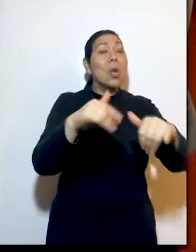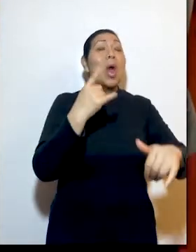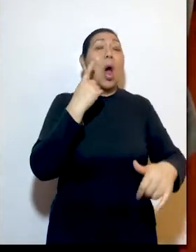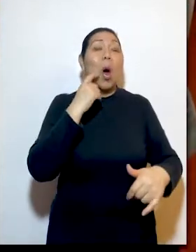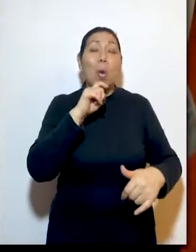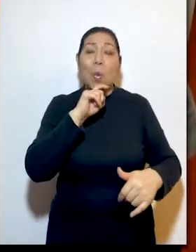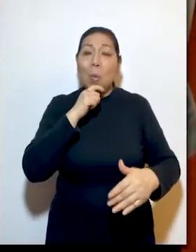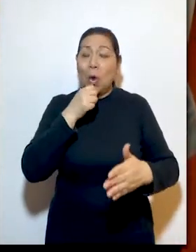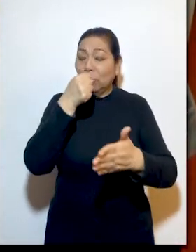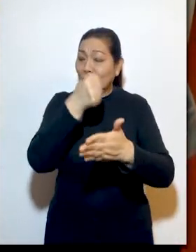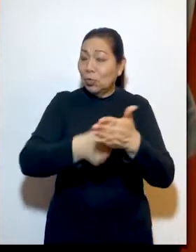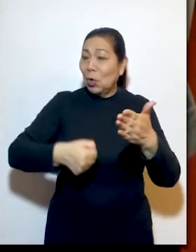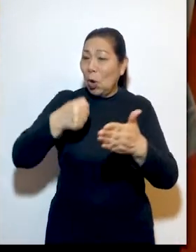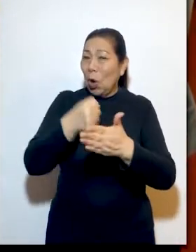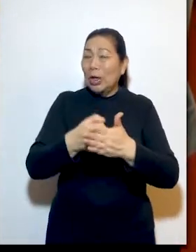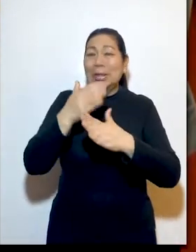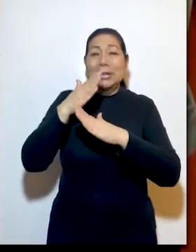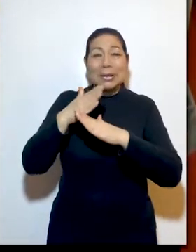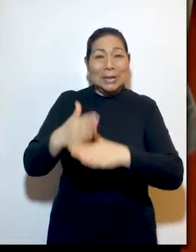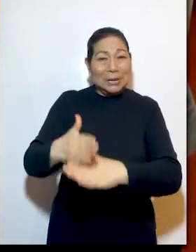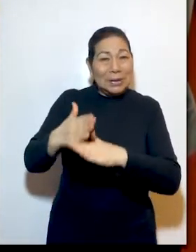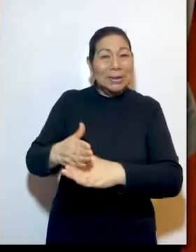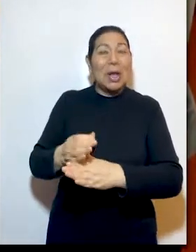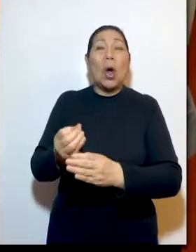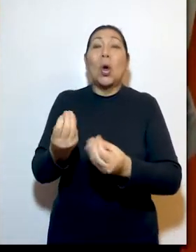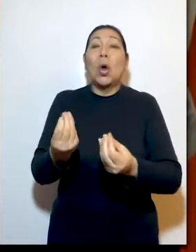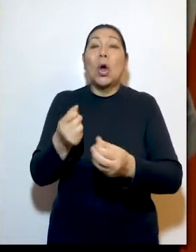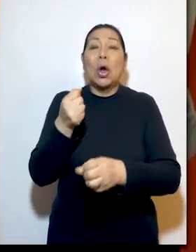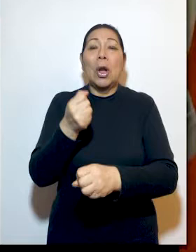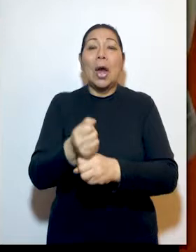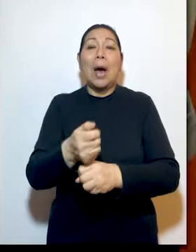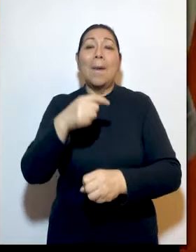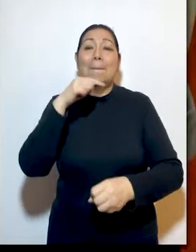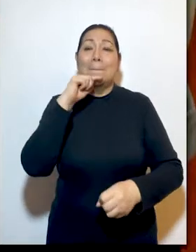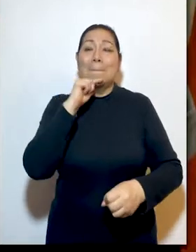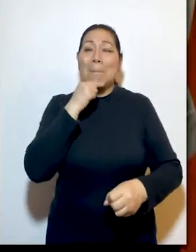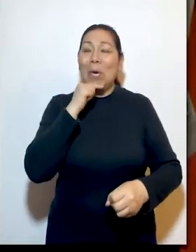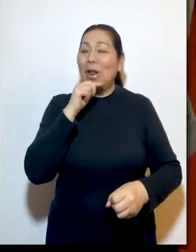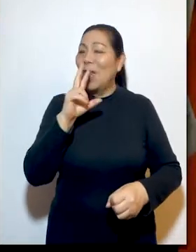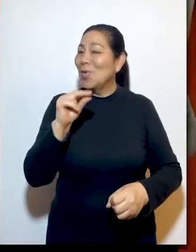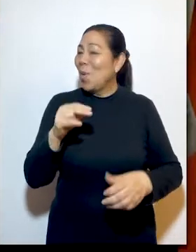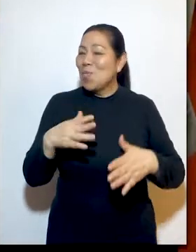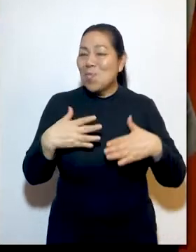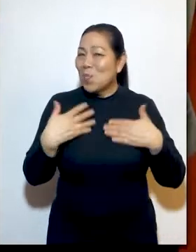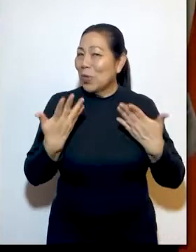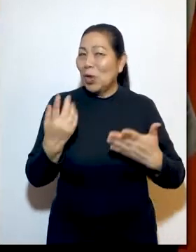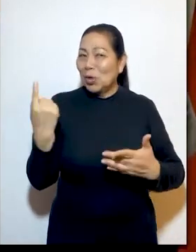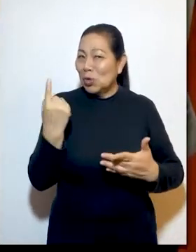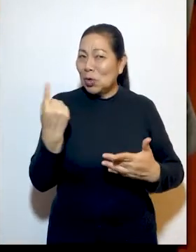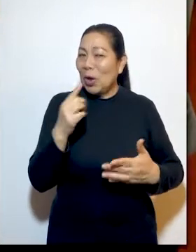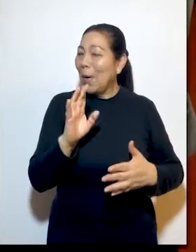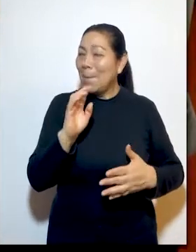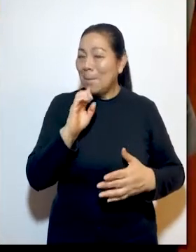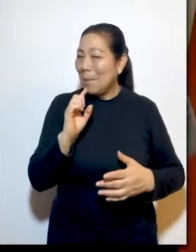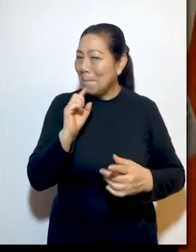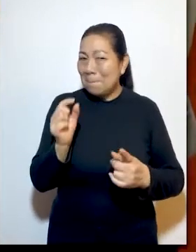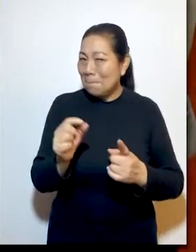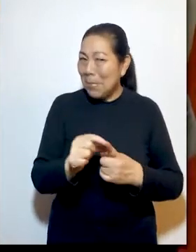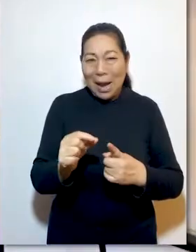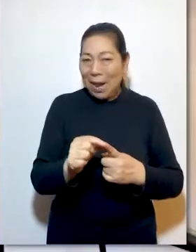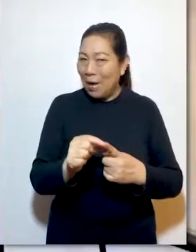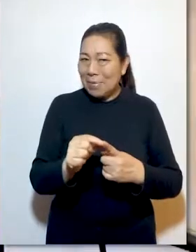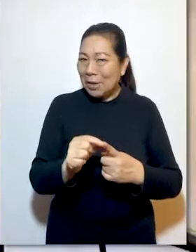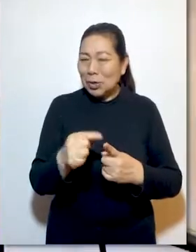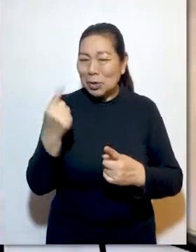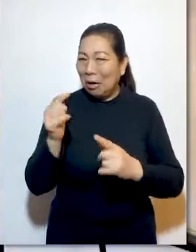la igualdad de género y la lucha contra la violencia y la discriminación hacia la mujer no pueden ser solo palabras.